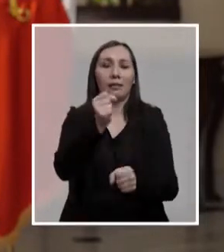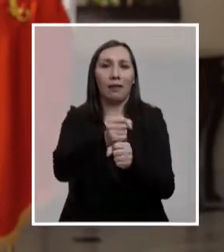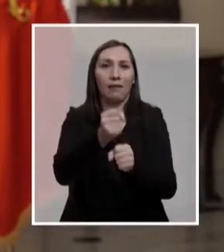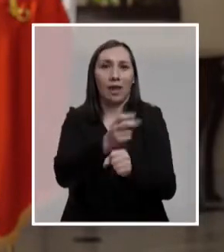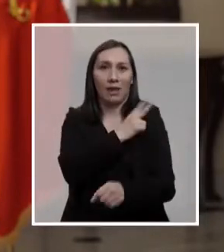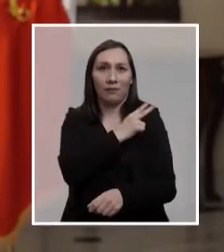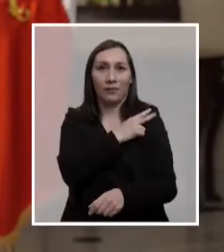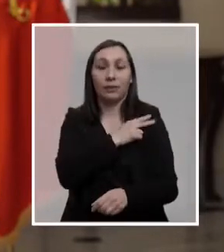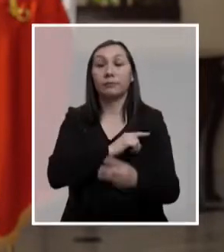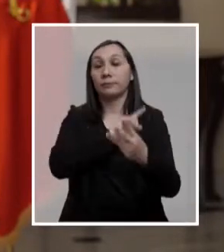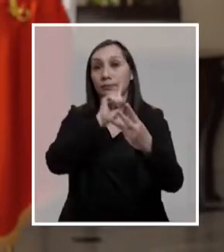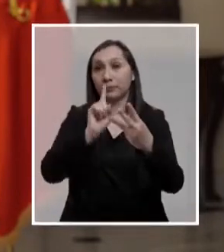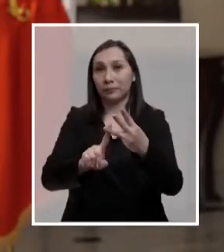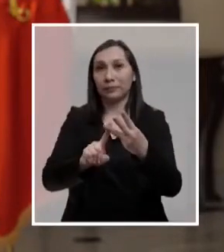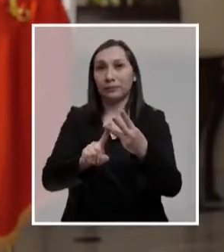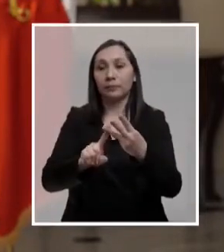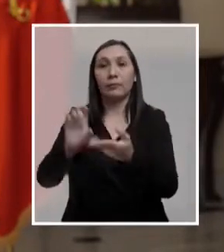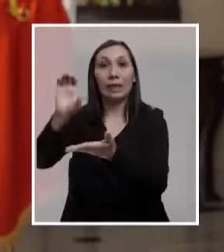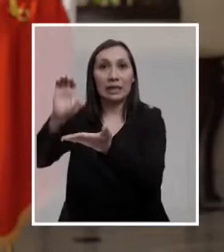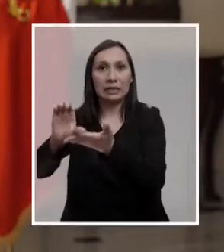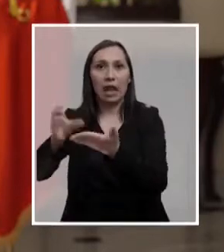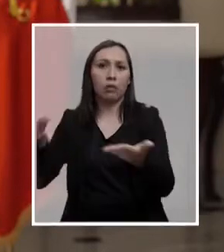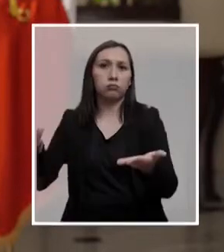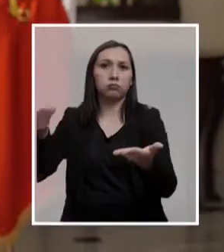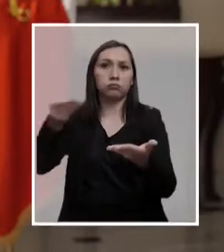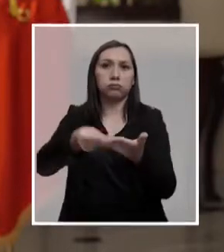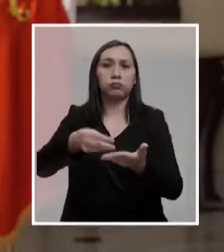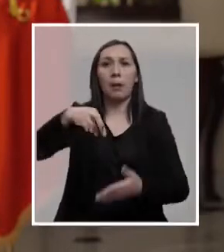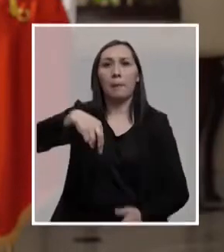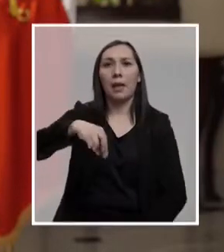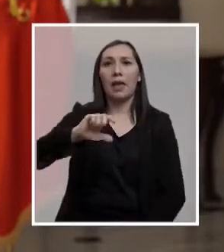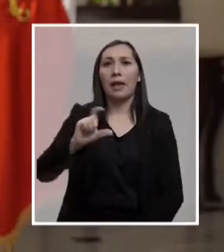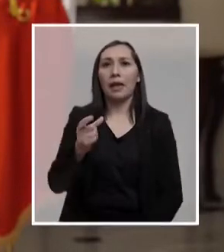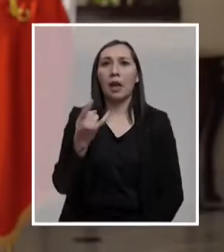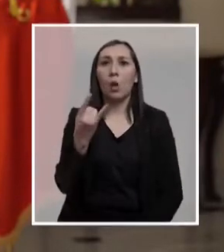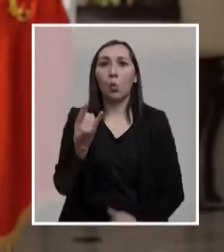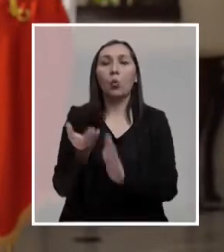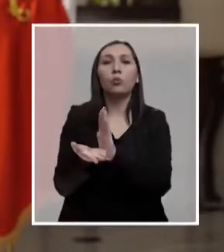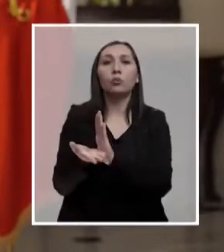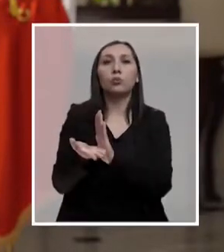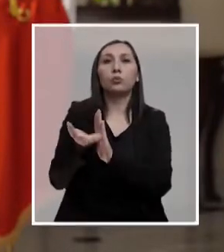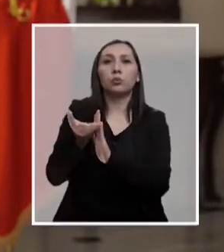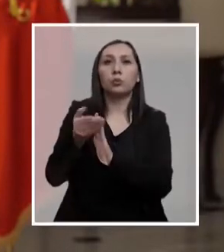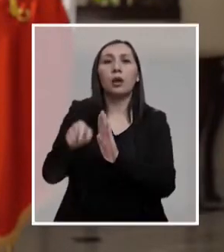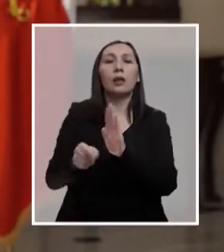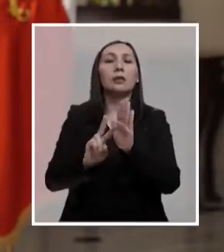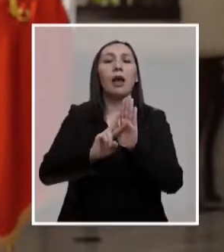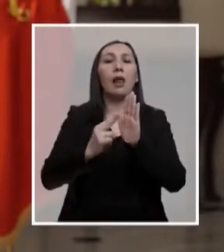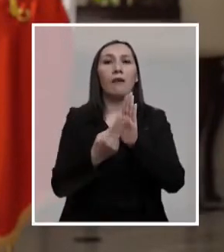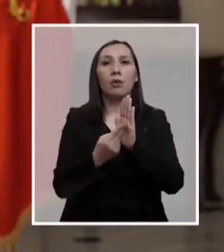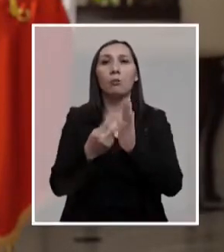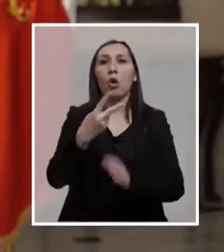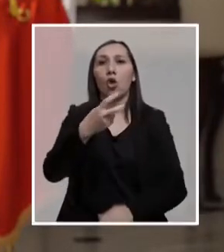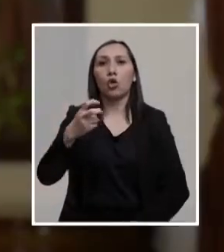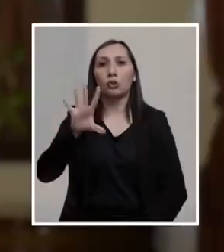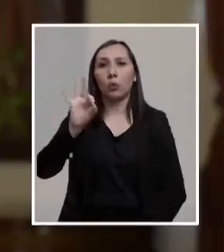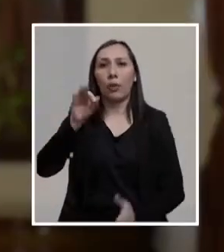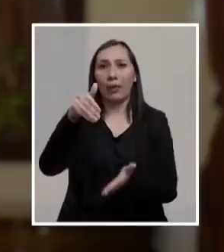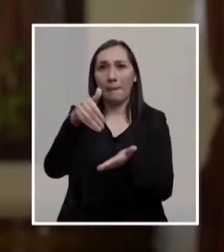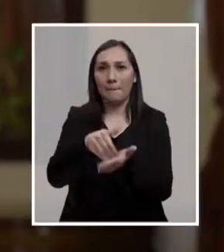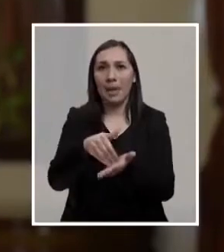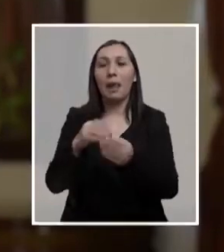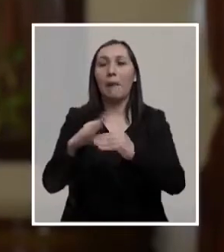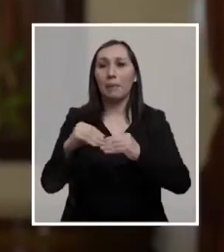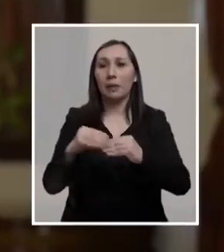Y tres, el aporte que hace el Estado mediante la PGU, que será aumentado con esta reforma a 250 mil